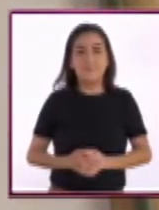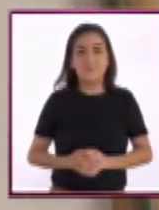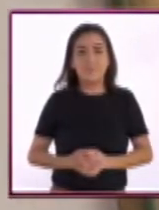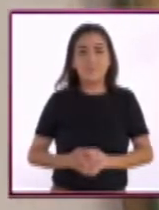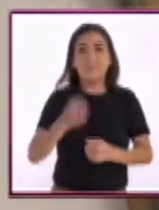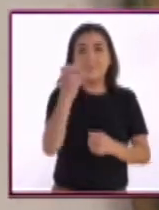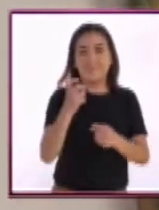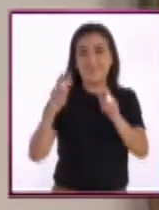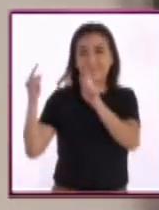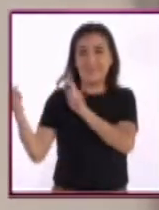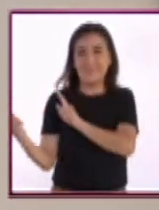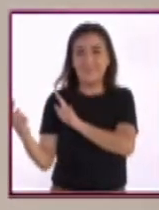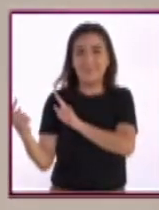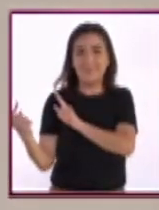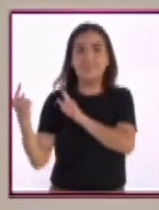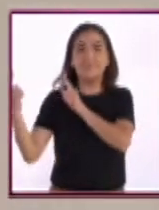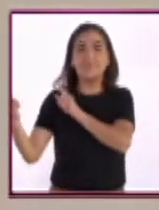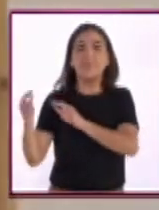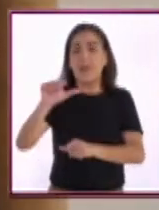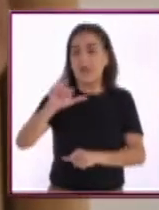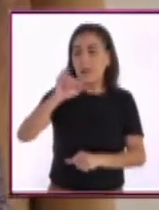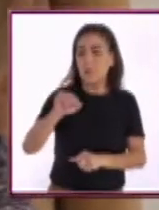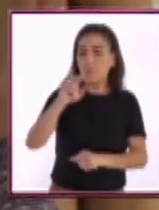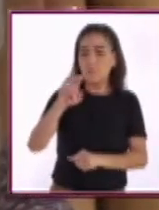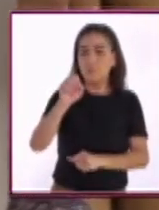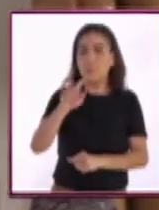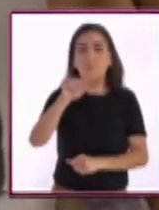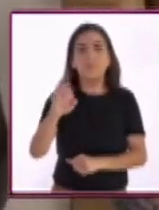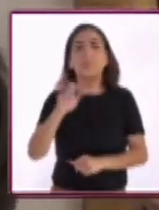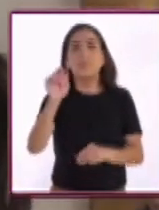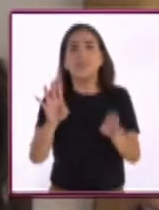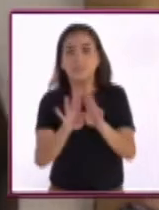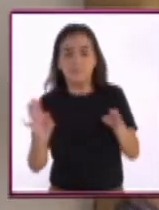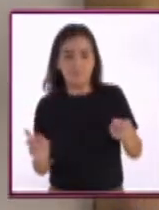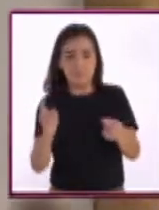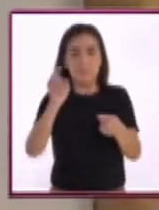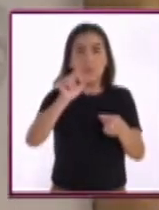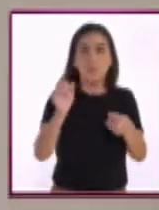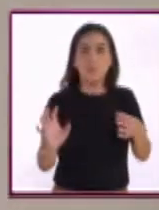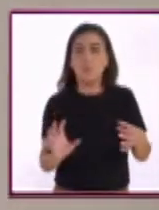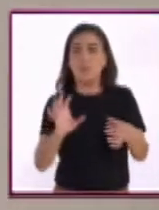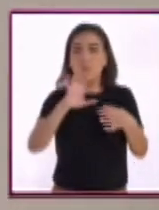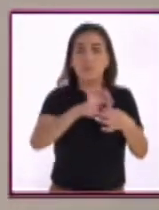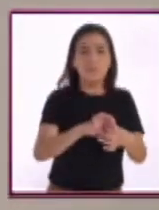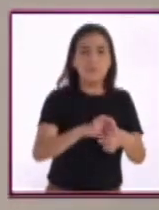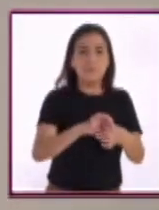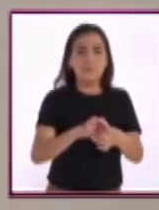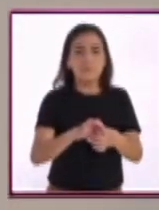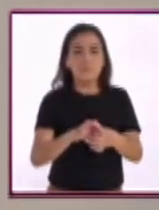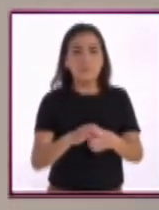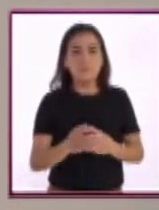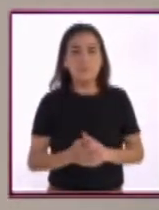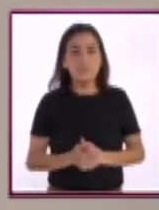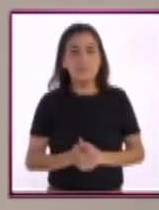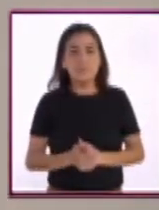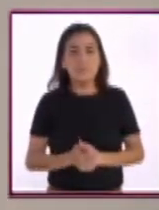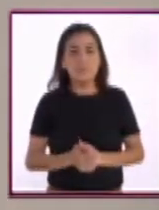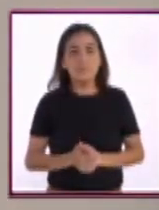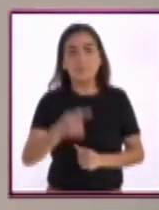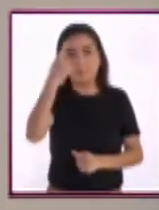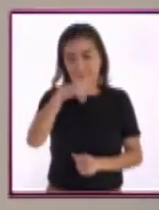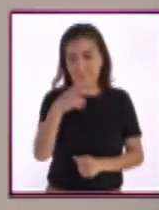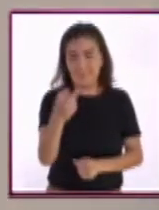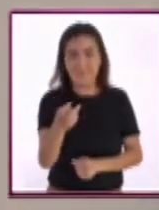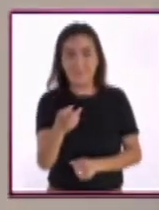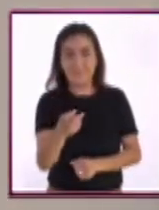panel que se ve de aquí hasta allá y este pequeño panel es un panel de ajuste que nos conecta con el siguiente panel. El bambú que usamos para